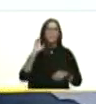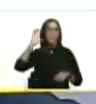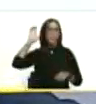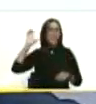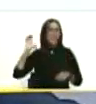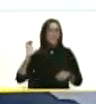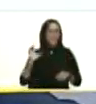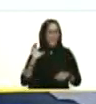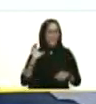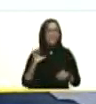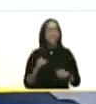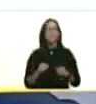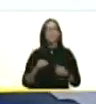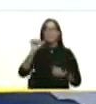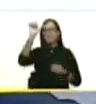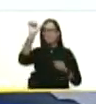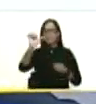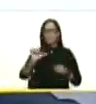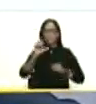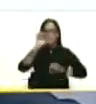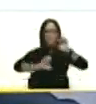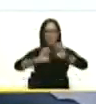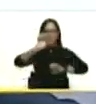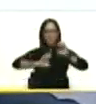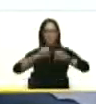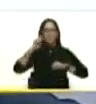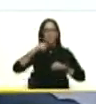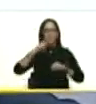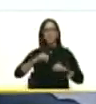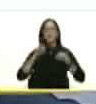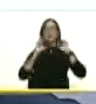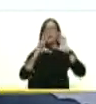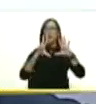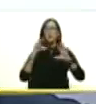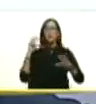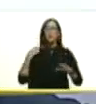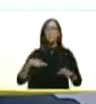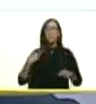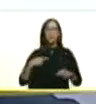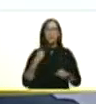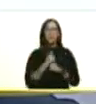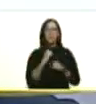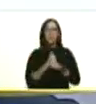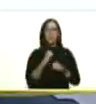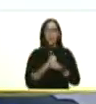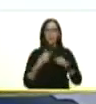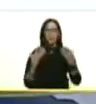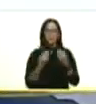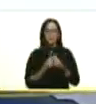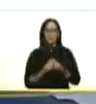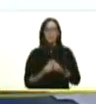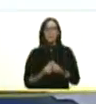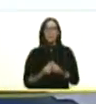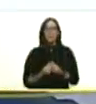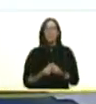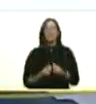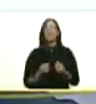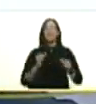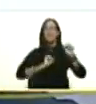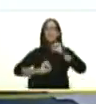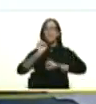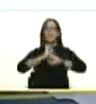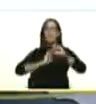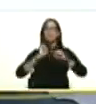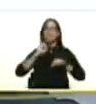evaluación de daño y análisis de necesidades ocho regiones que trabajan conjuntamente con las regiones de defensa integral nosotros ya